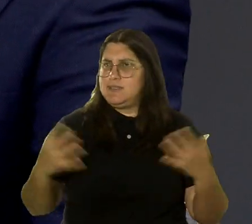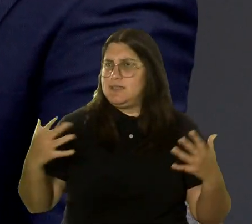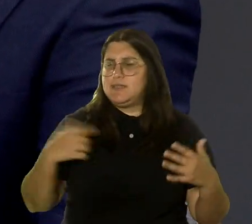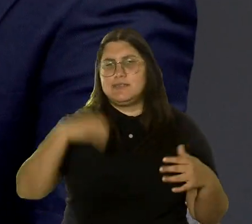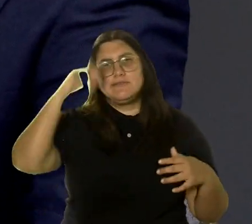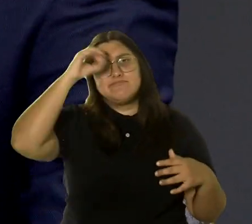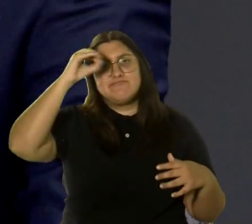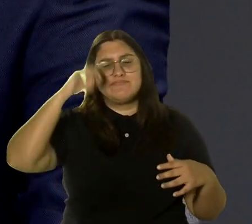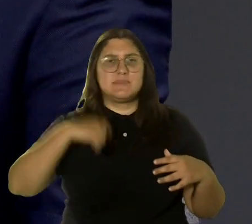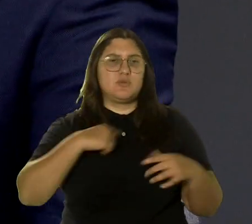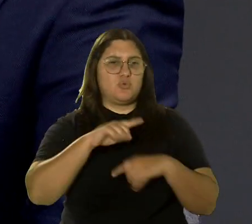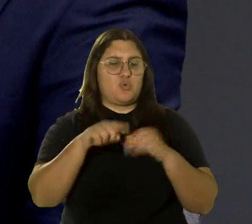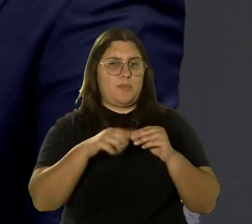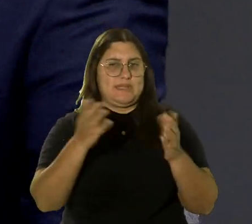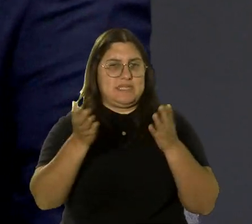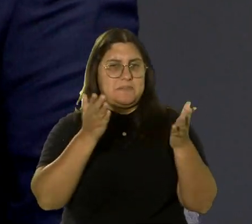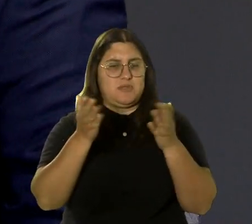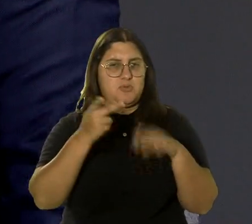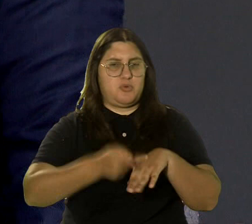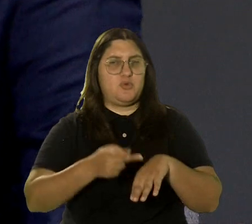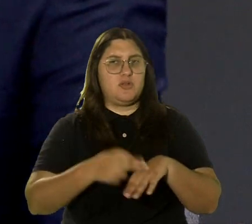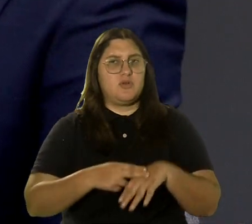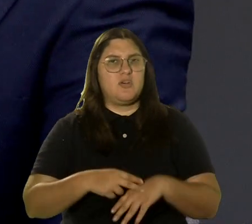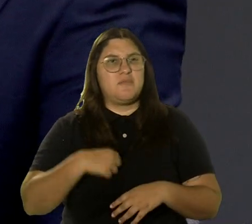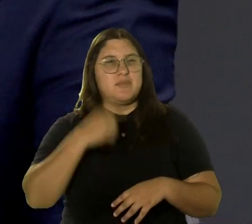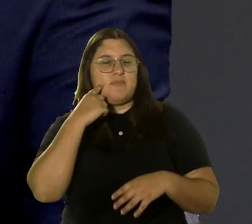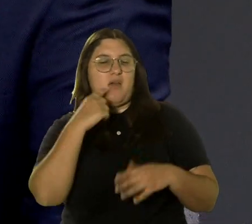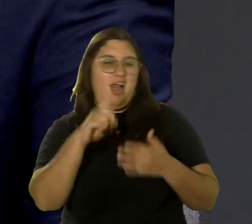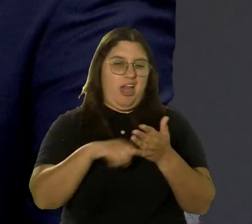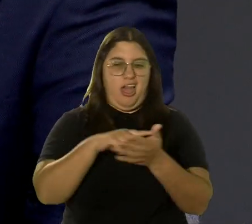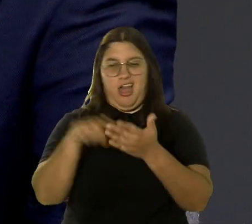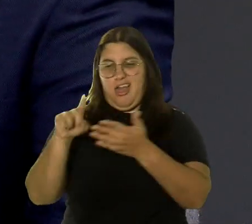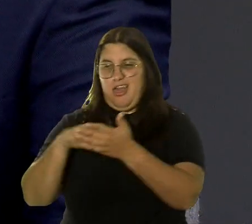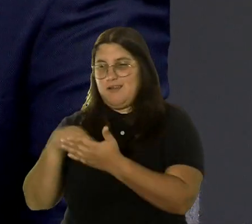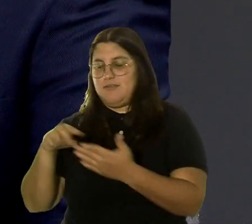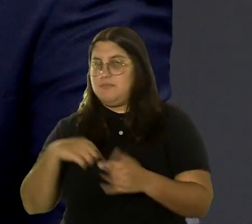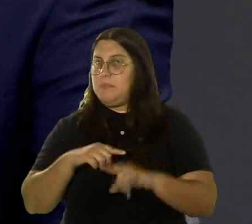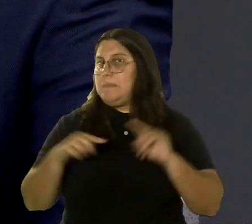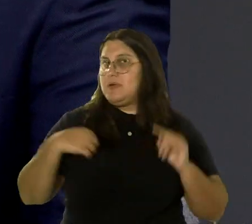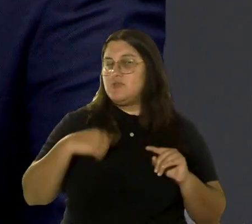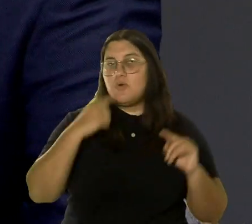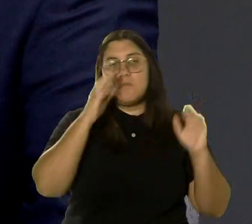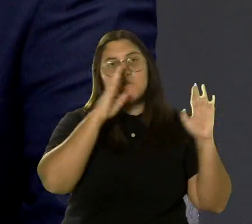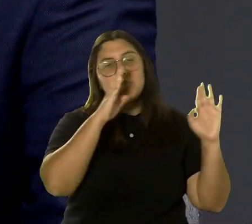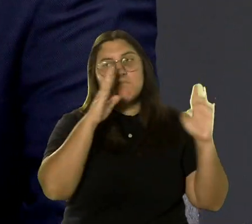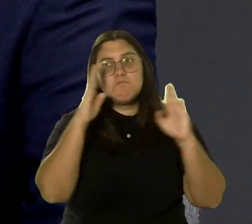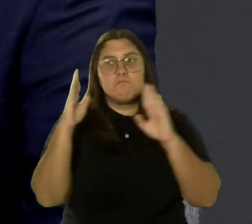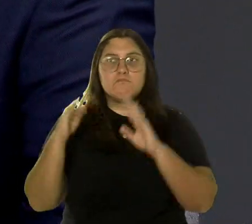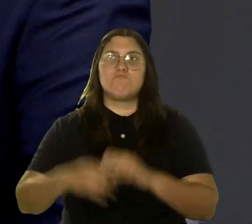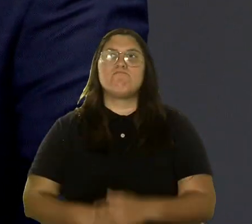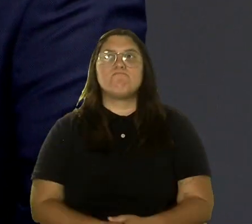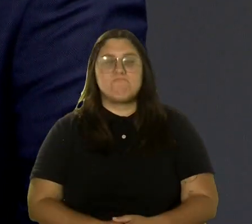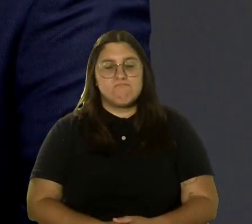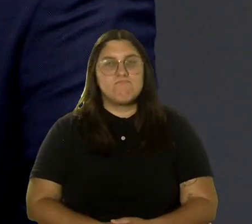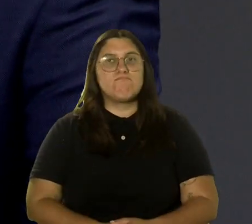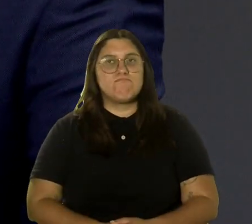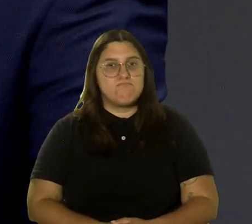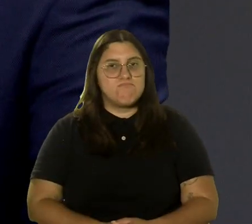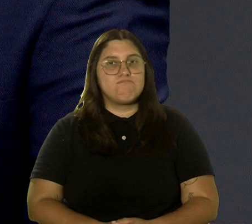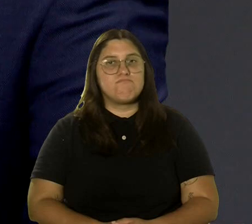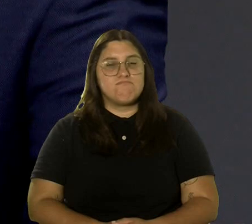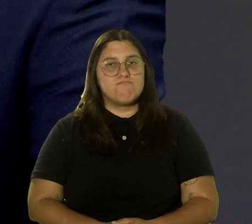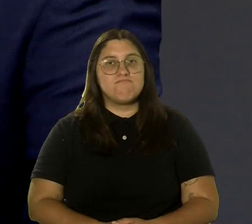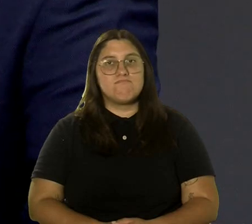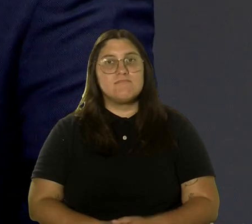Porque hay veces que nos criticamos entre nosotros, pero yo escucho en muchas ocasiones